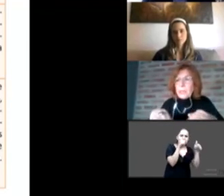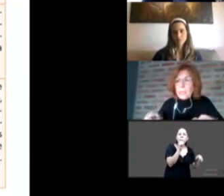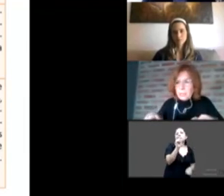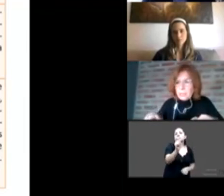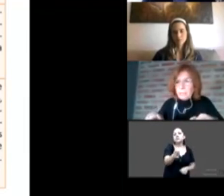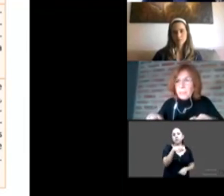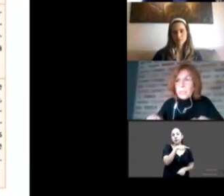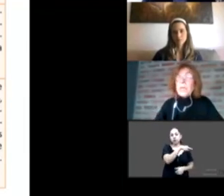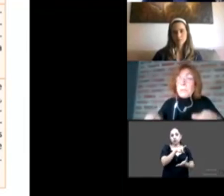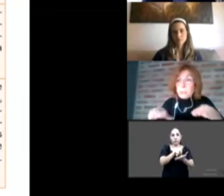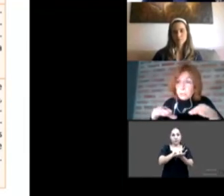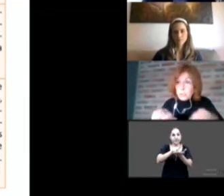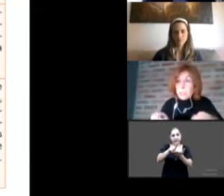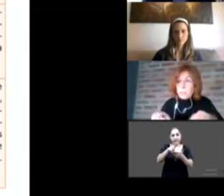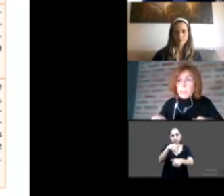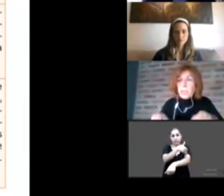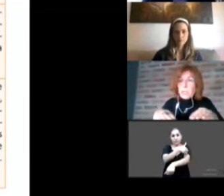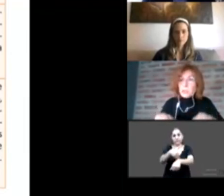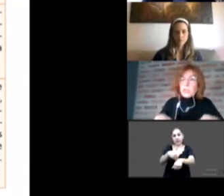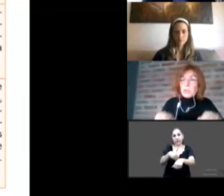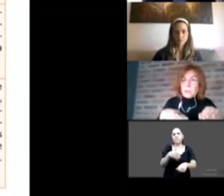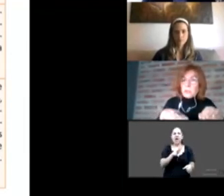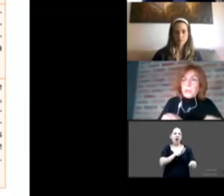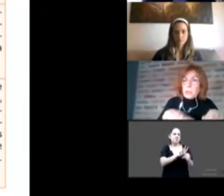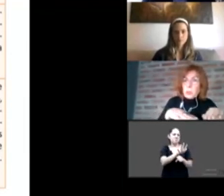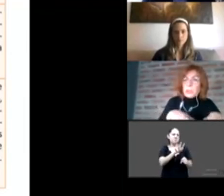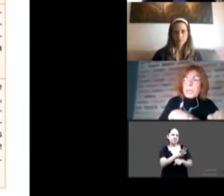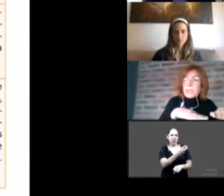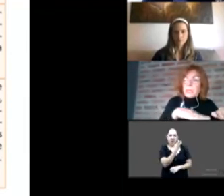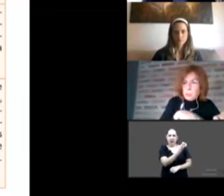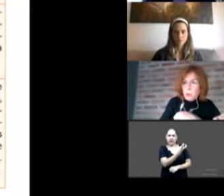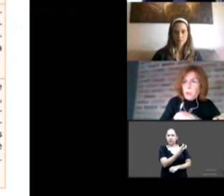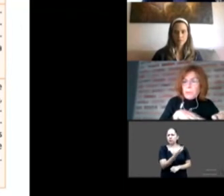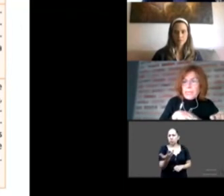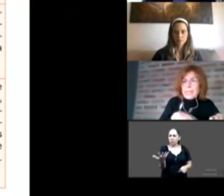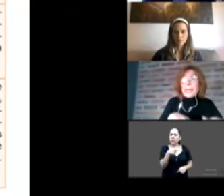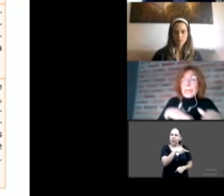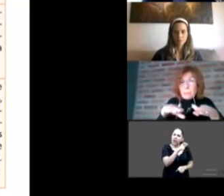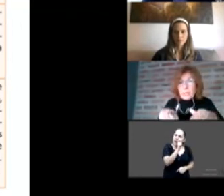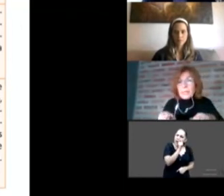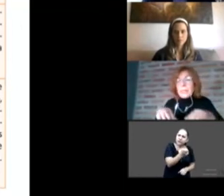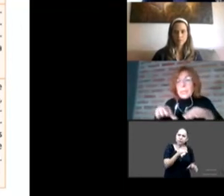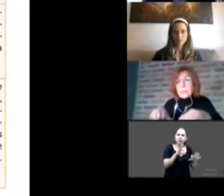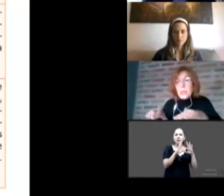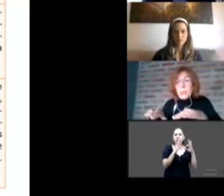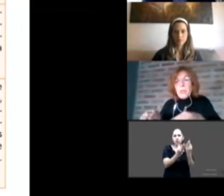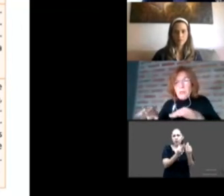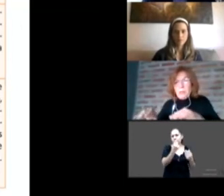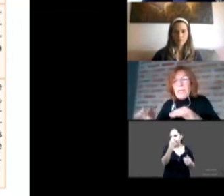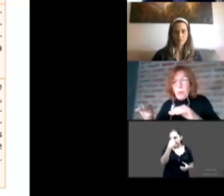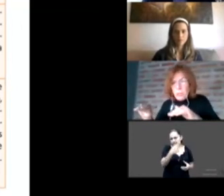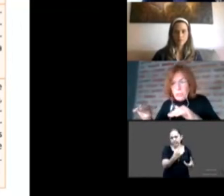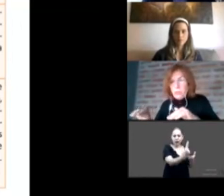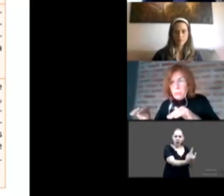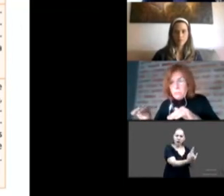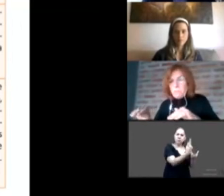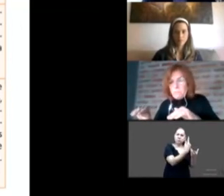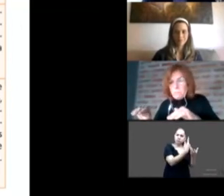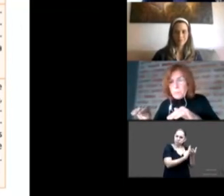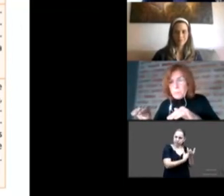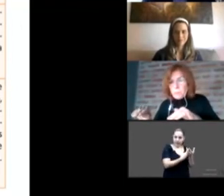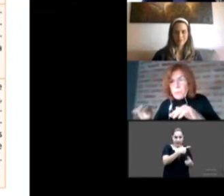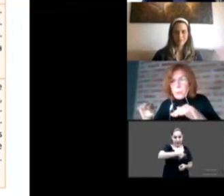y permanente, pero sí es una solución de cuidado alternativo que respeta el derecho a vivir en familia de los niños.